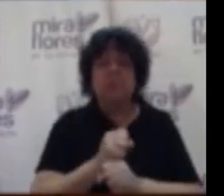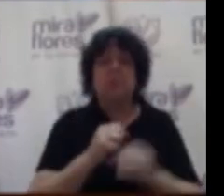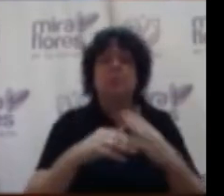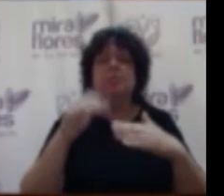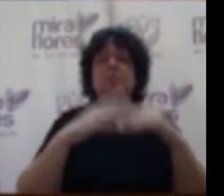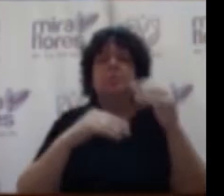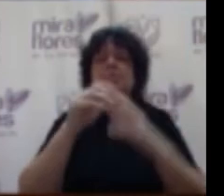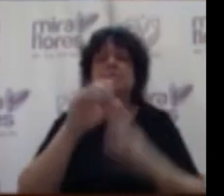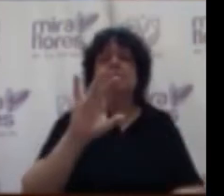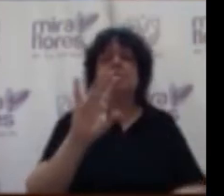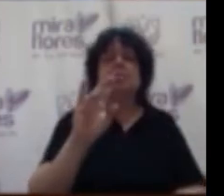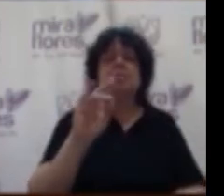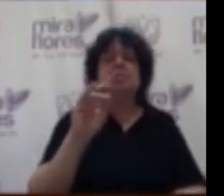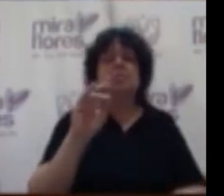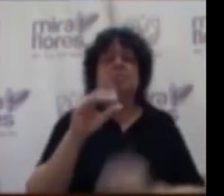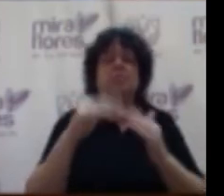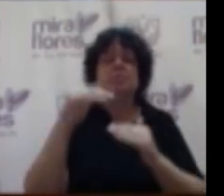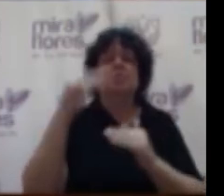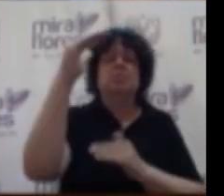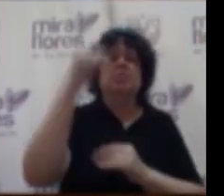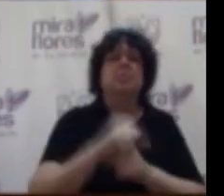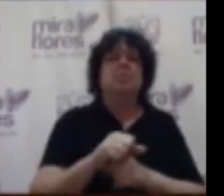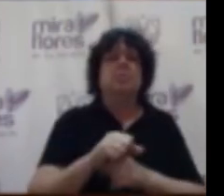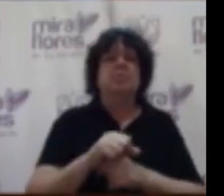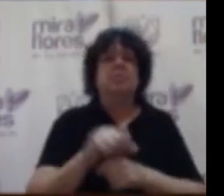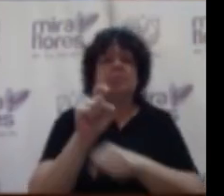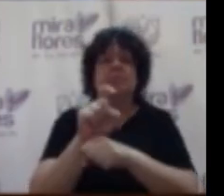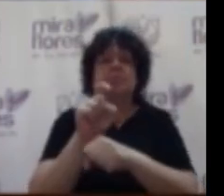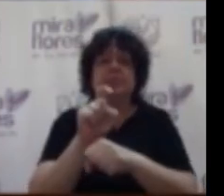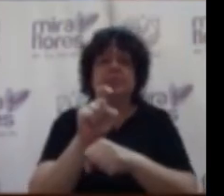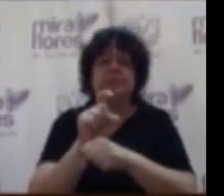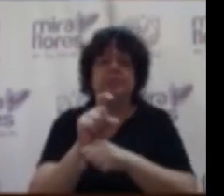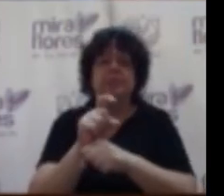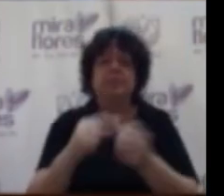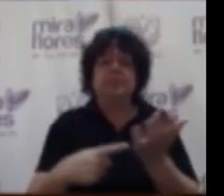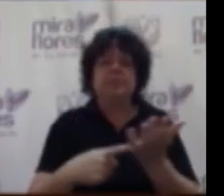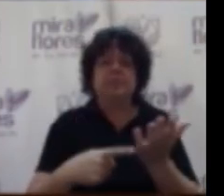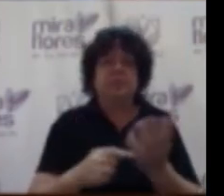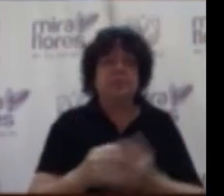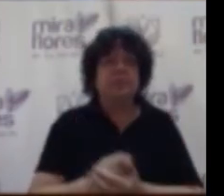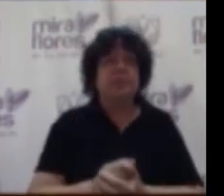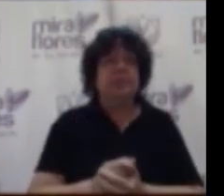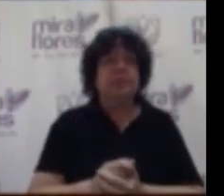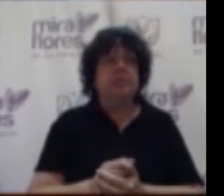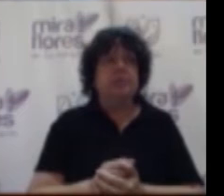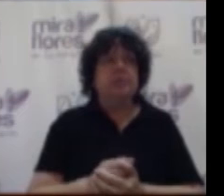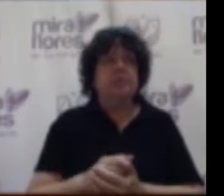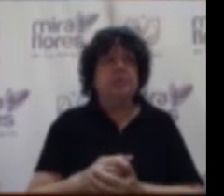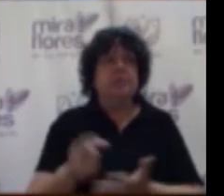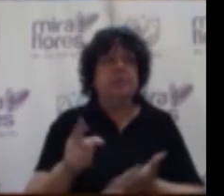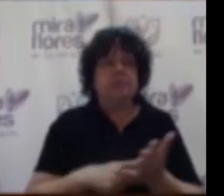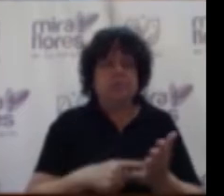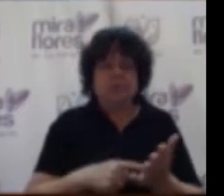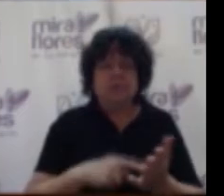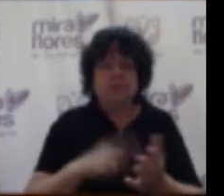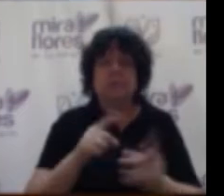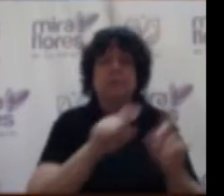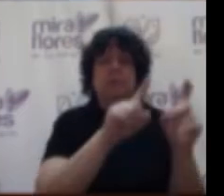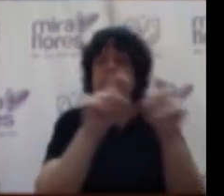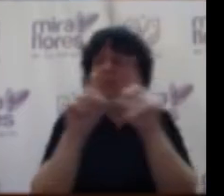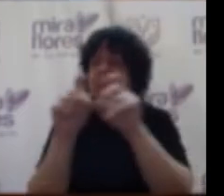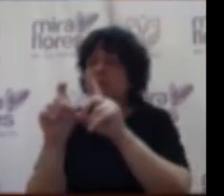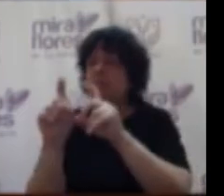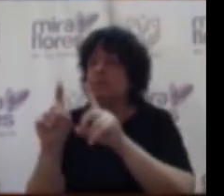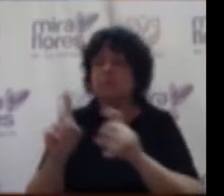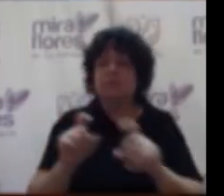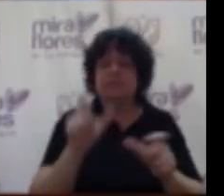una edificación de siete pisos para aulas del centro de educación superior tecnológico esta vez también se ha vuelto a